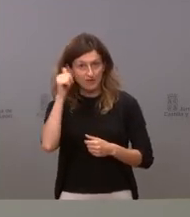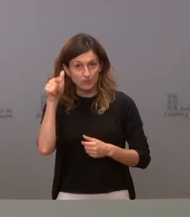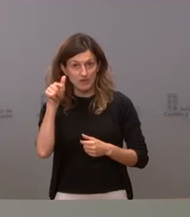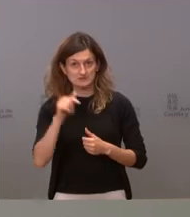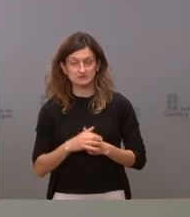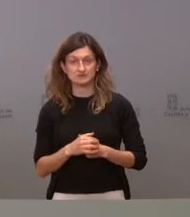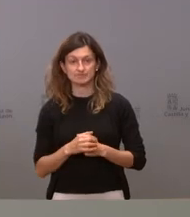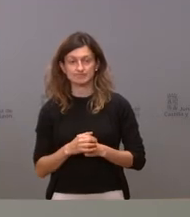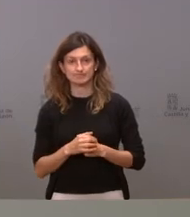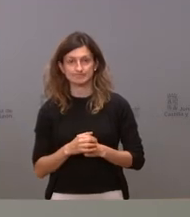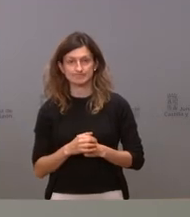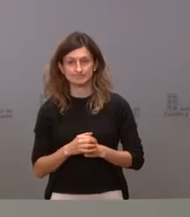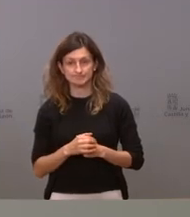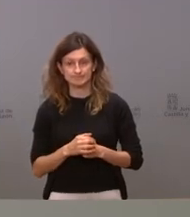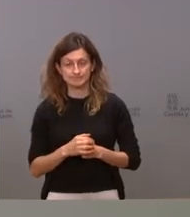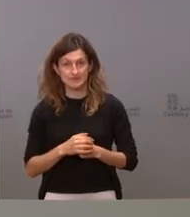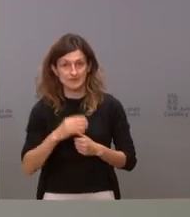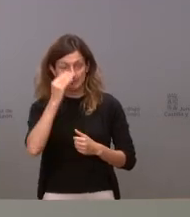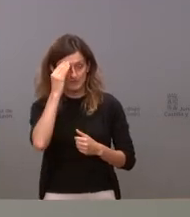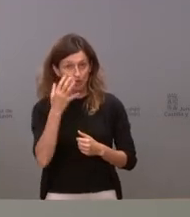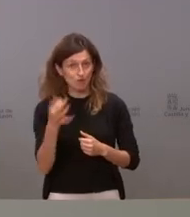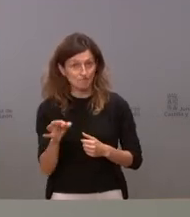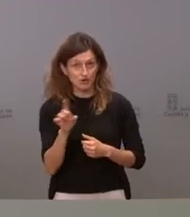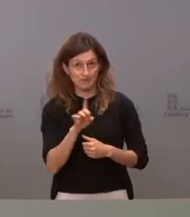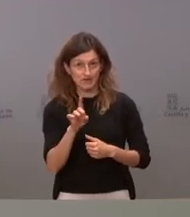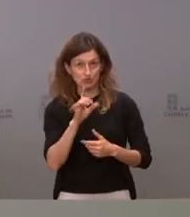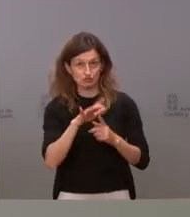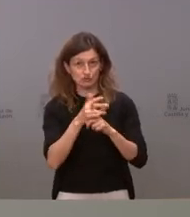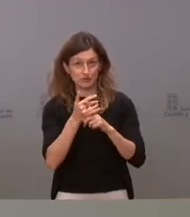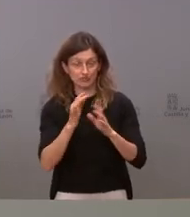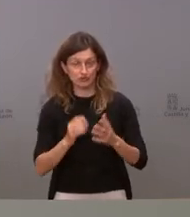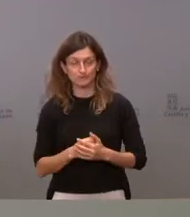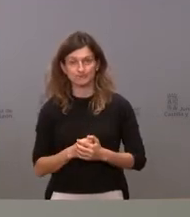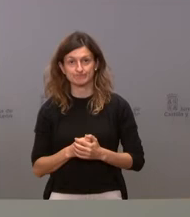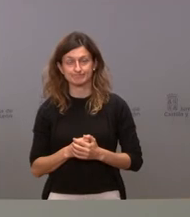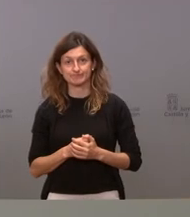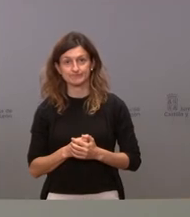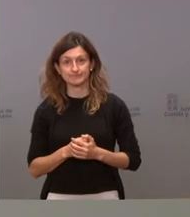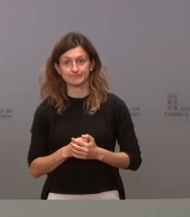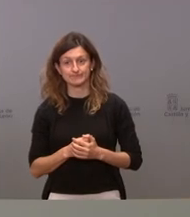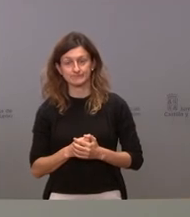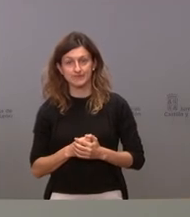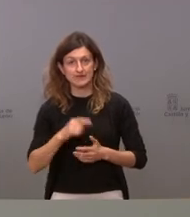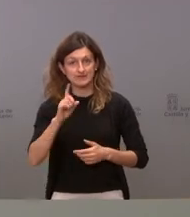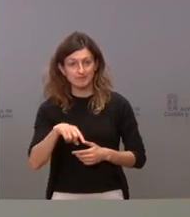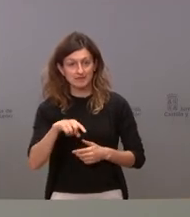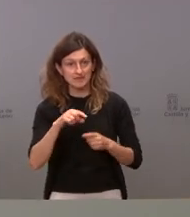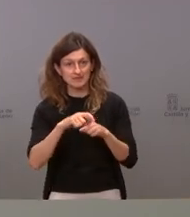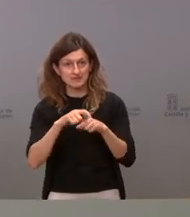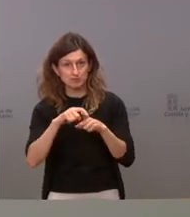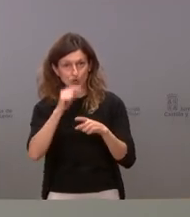pues no esté demasiado conforme con la situación en cuanto a si nos preocupa la cepa delta